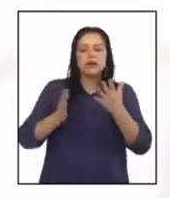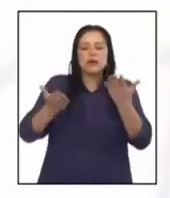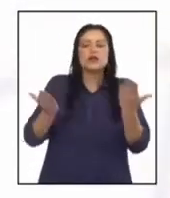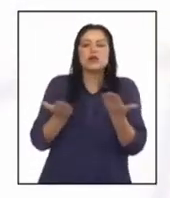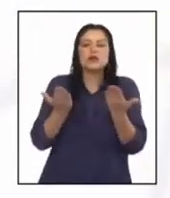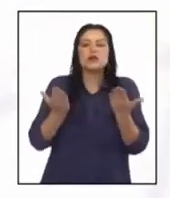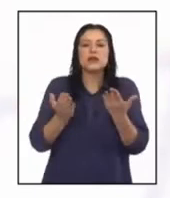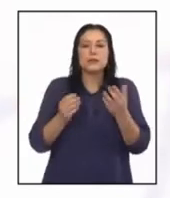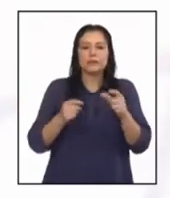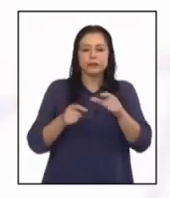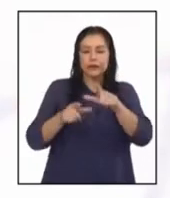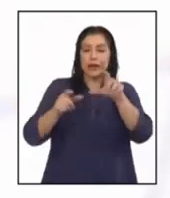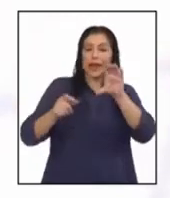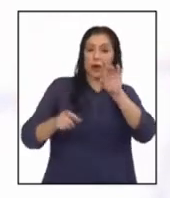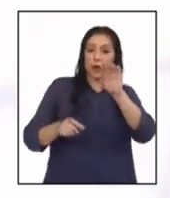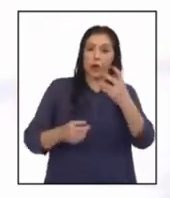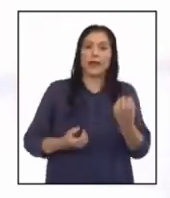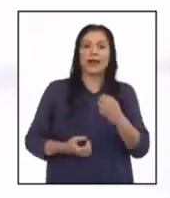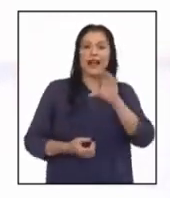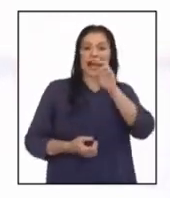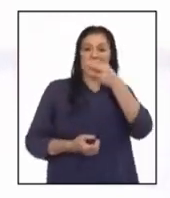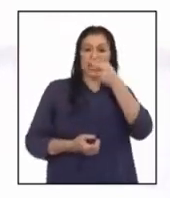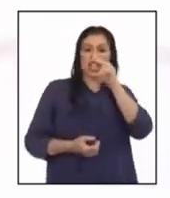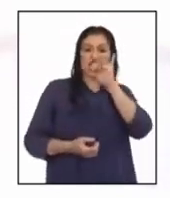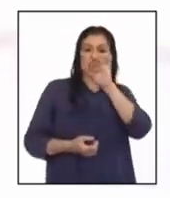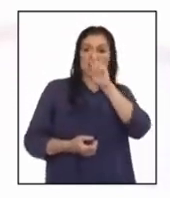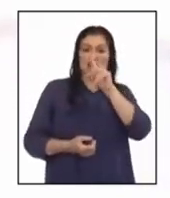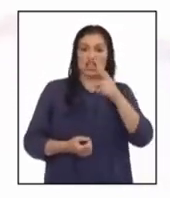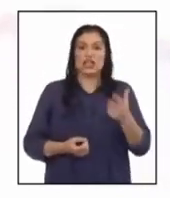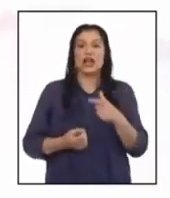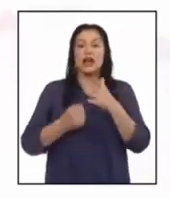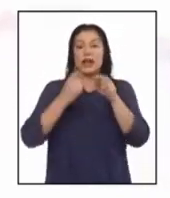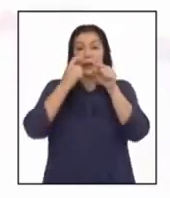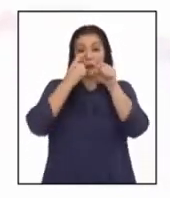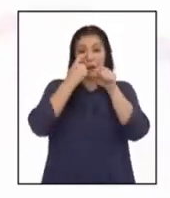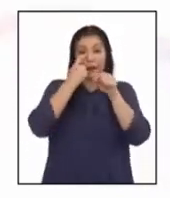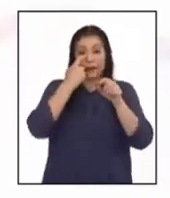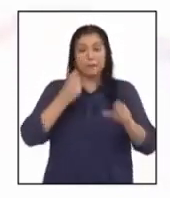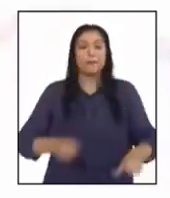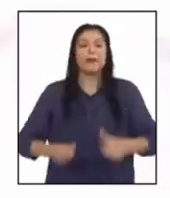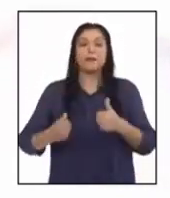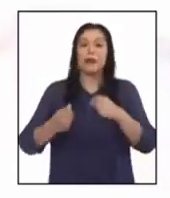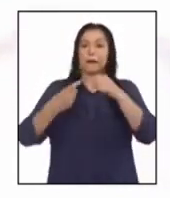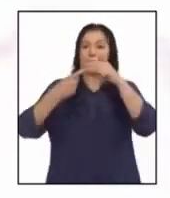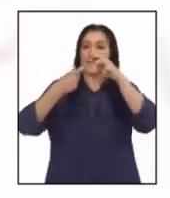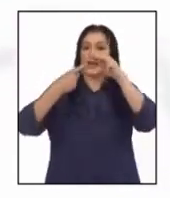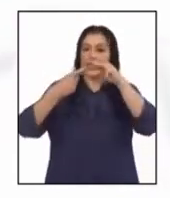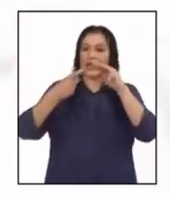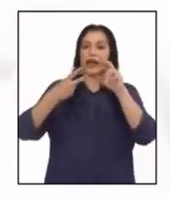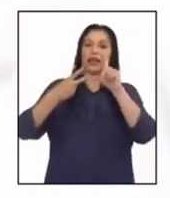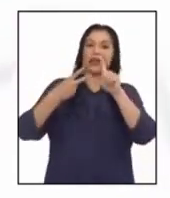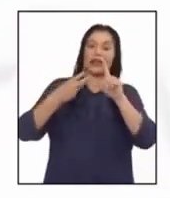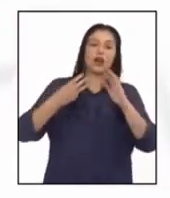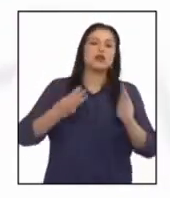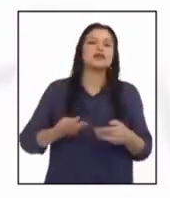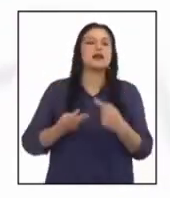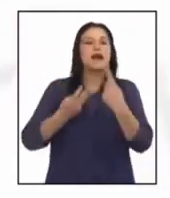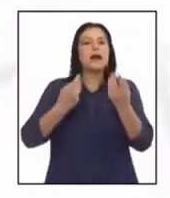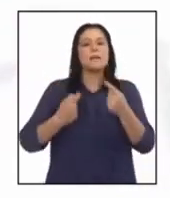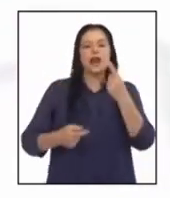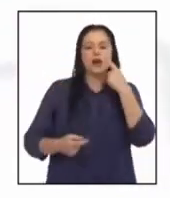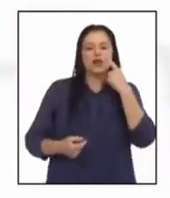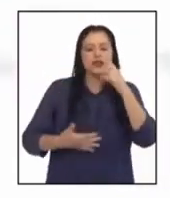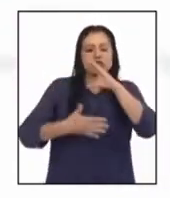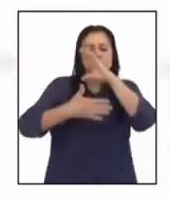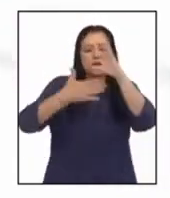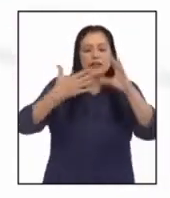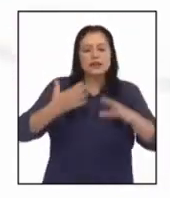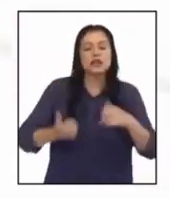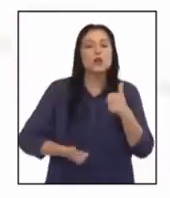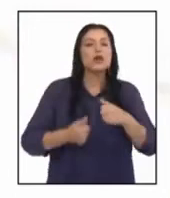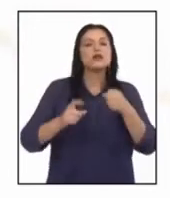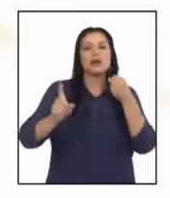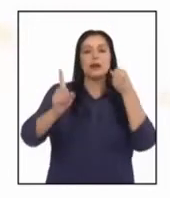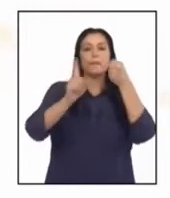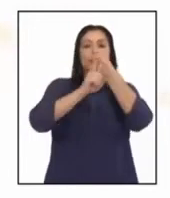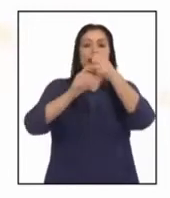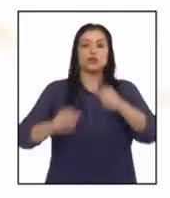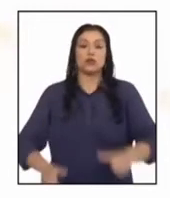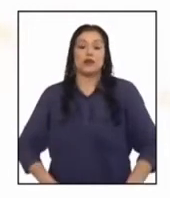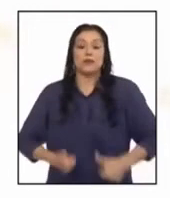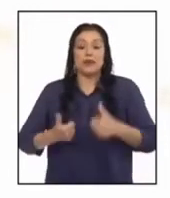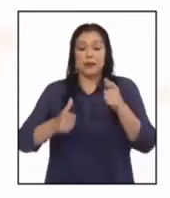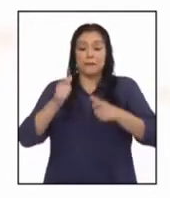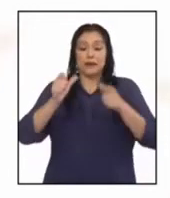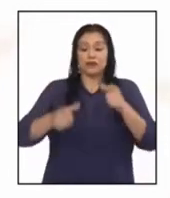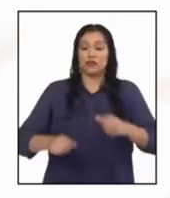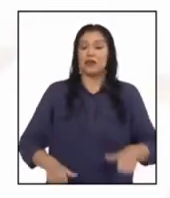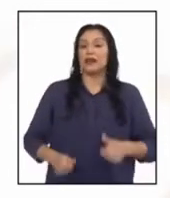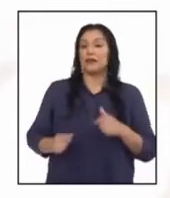en la cuenca Chira-Piura, tierra de María, Liliana y José, para conocer sus características y el impacto en la vida